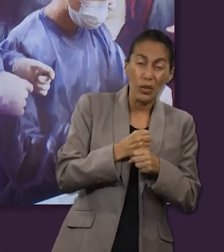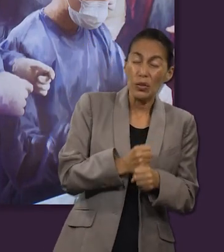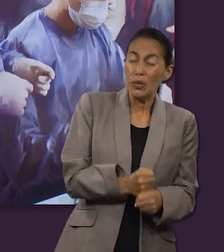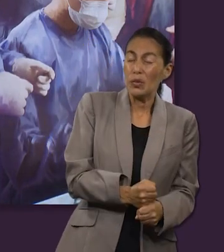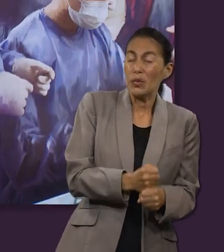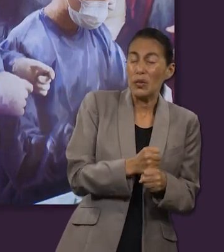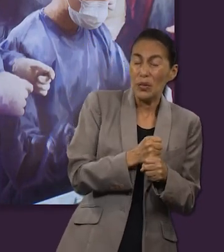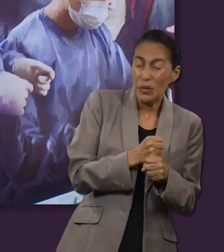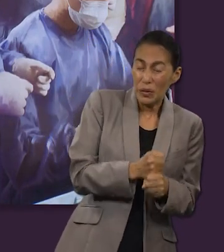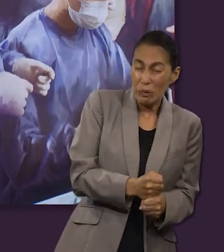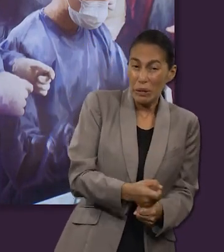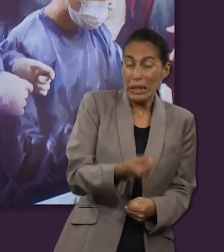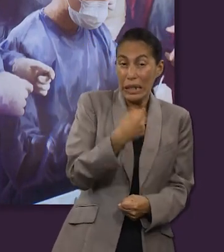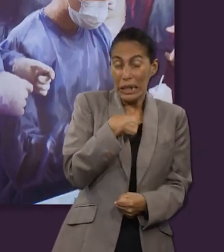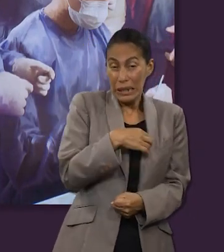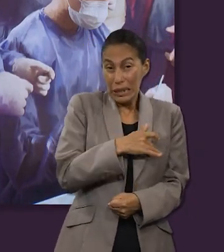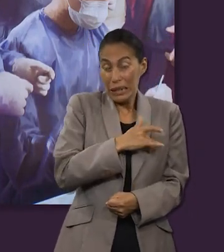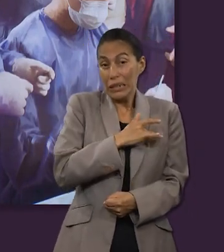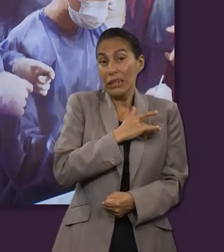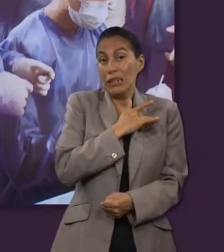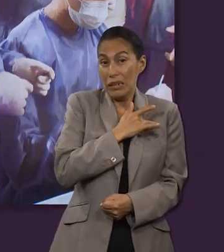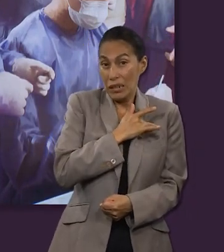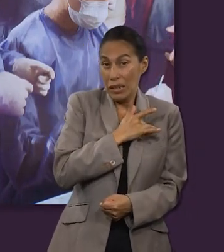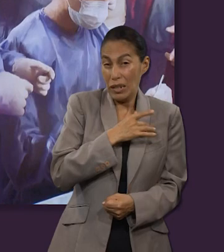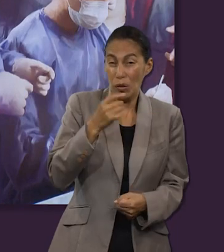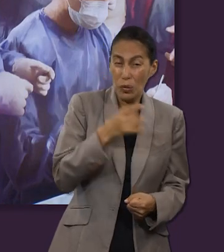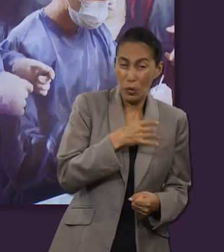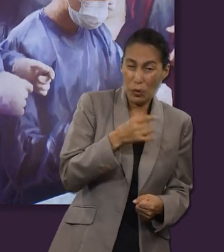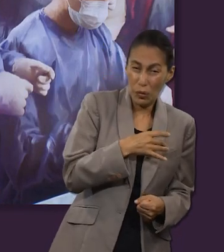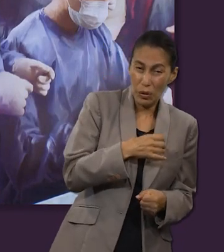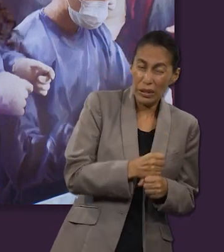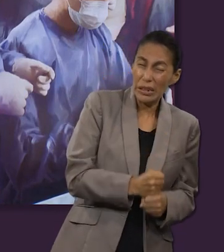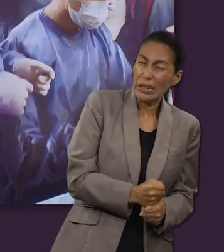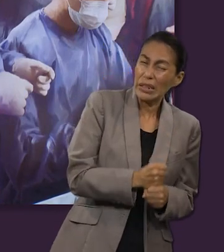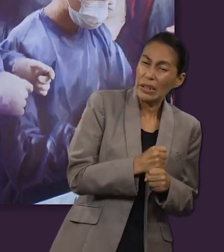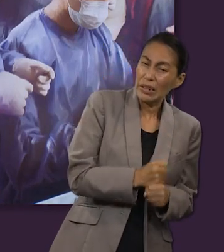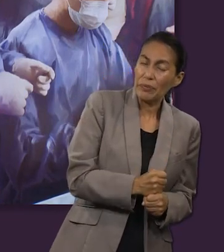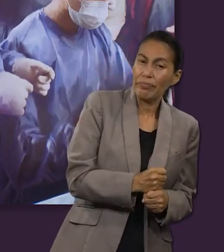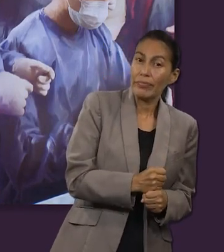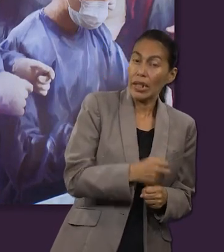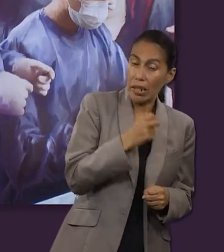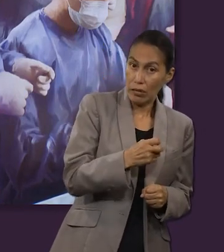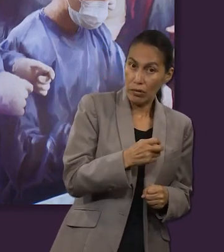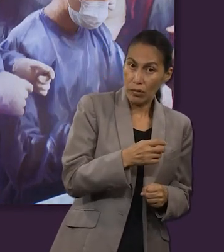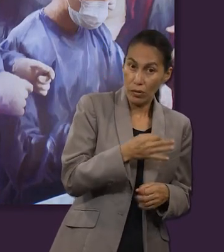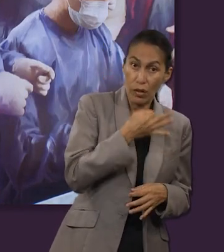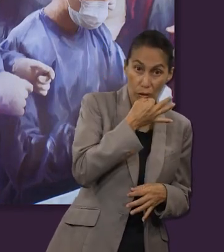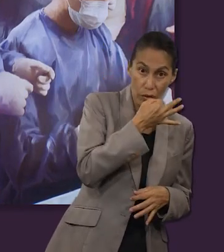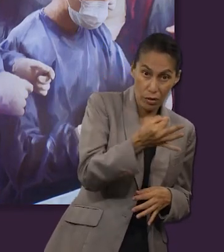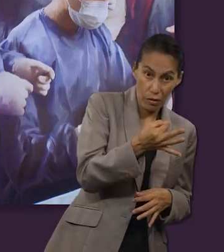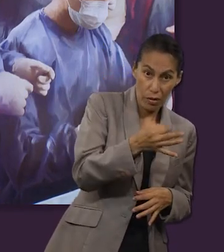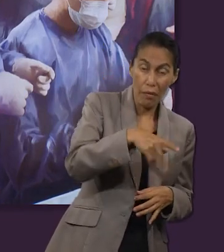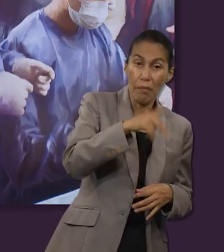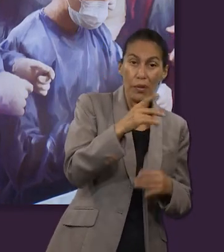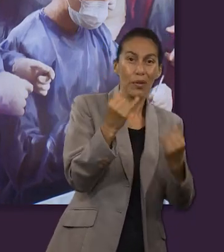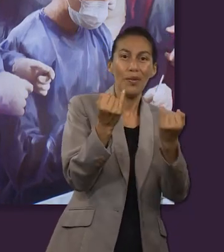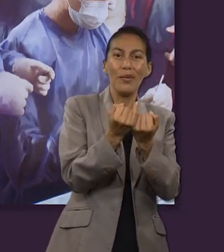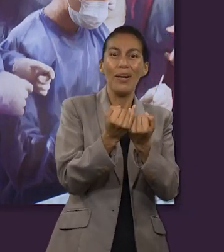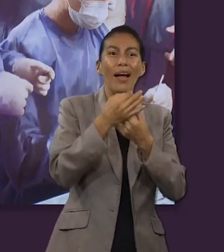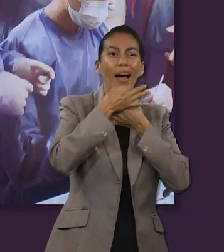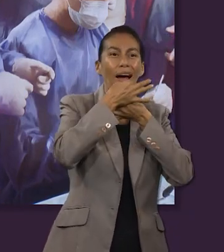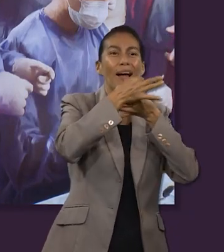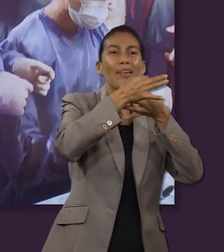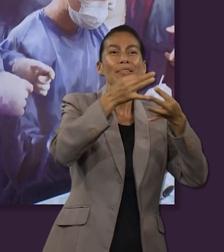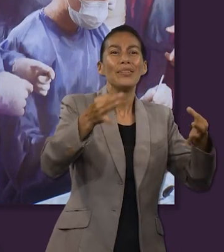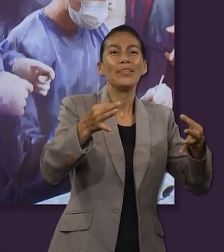hablaba del fin, de esa agonía, de ese sufrimiento, de ese dolor, sino que estaba anunciando el fin